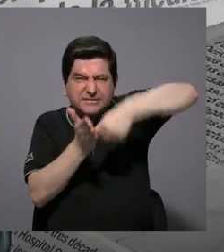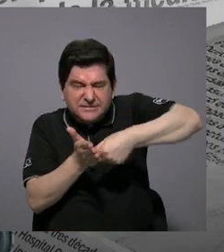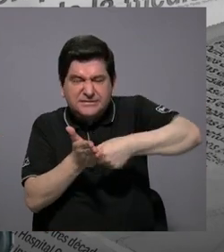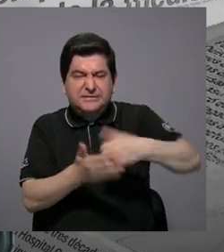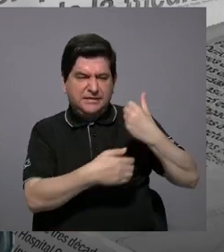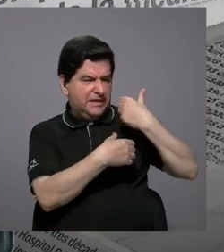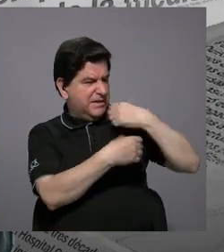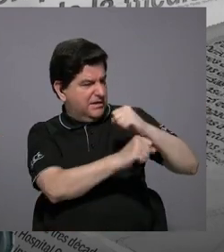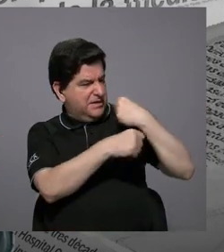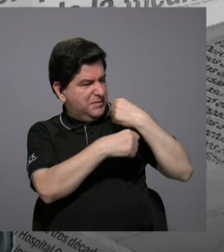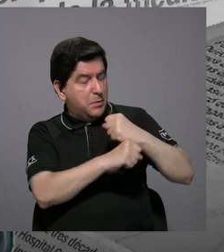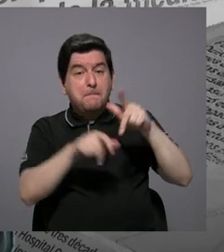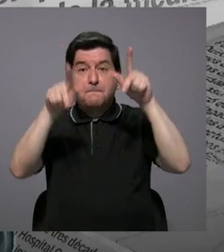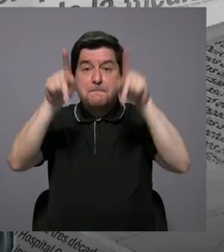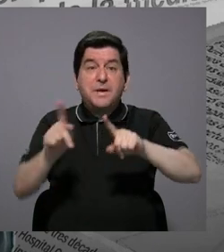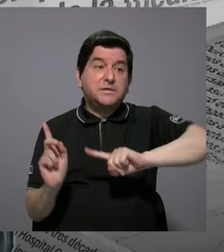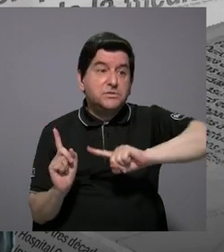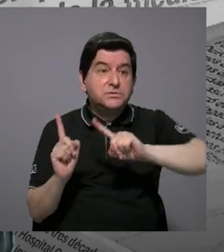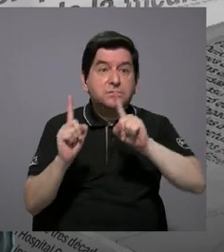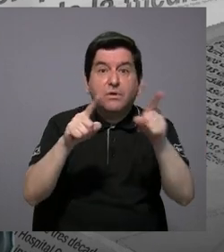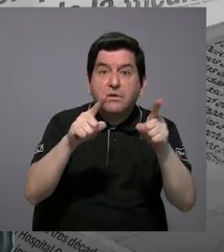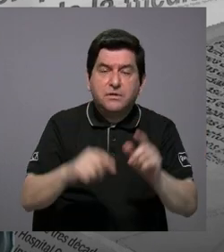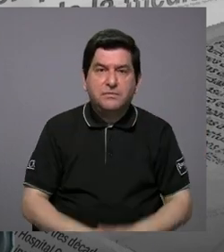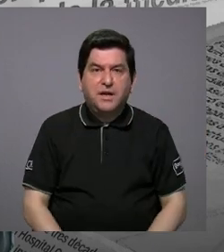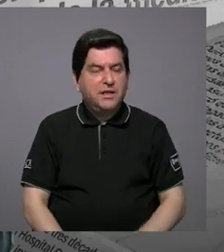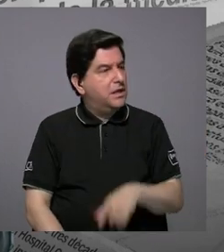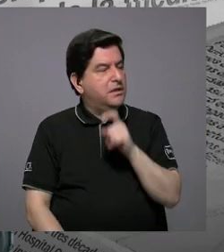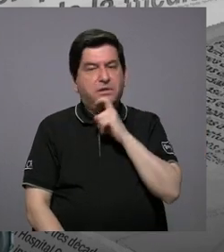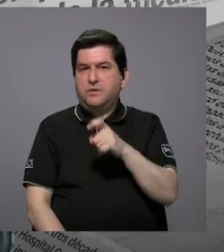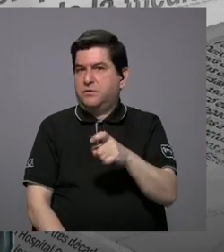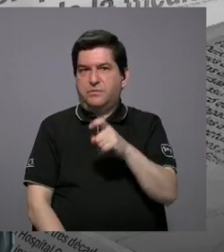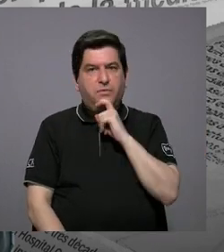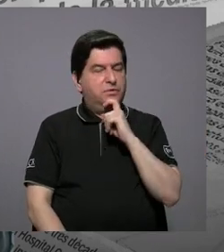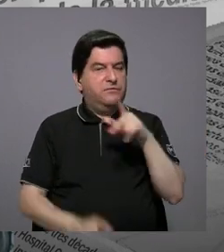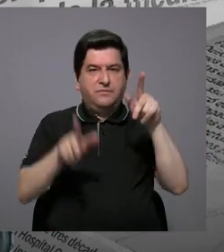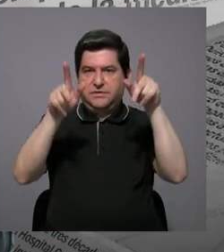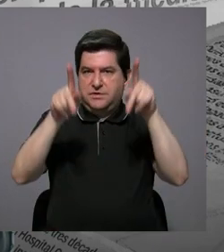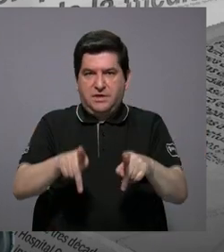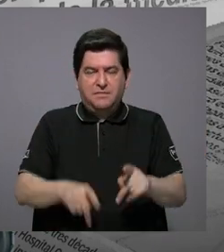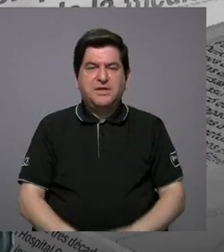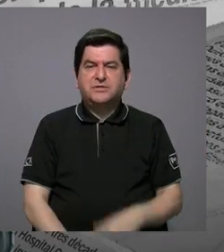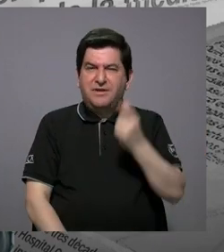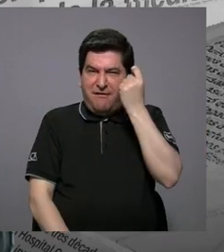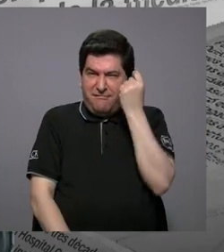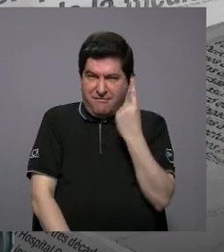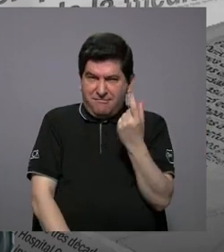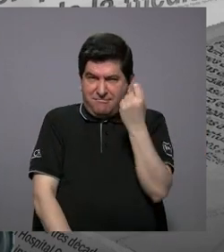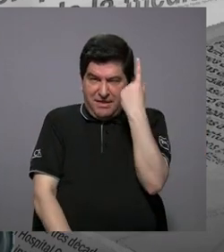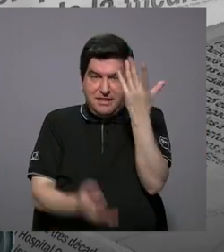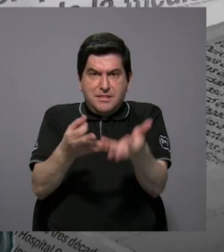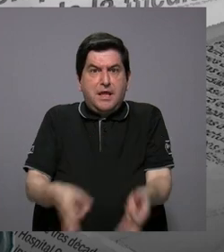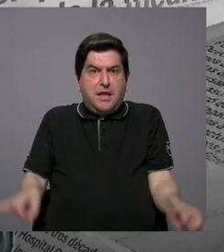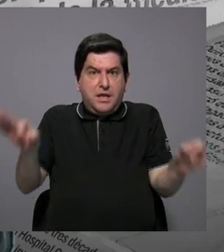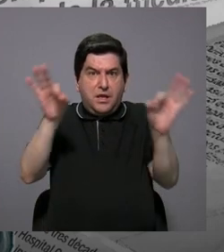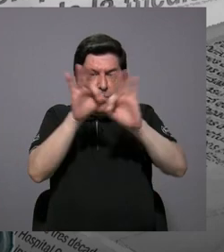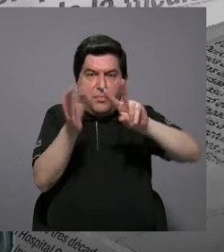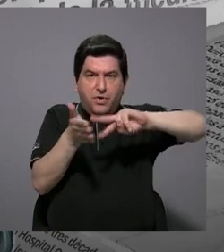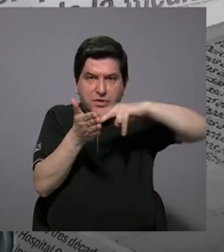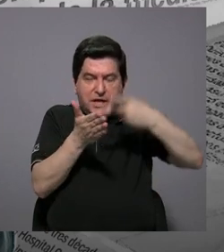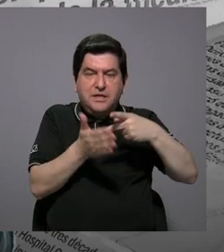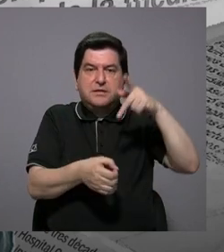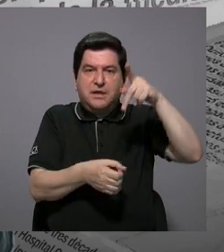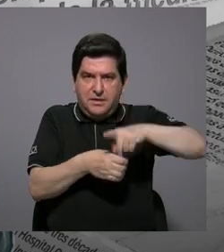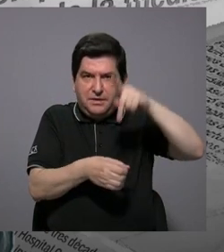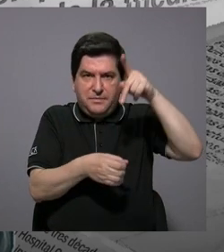municipios para que la gente vaya y a veces cuesta que las personas comprendan la importancia que tiene de